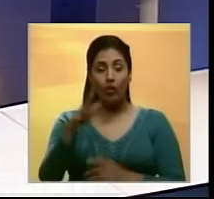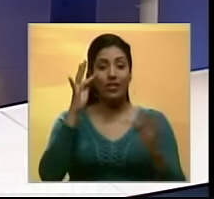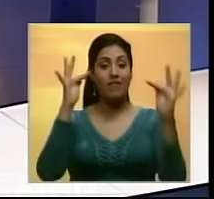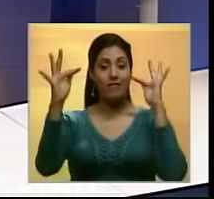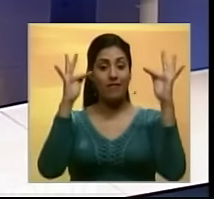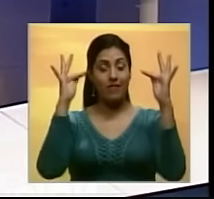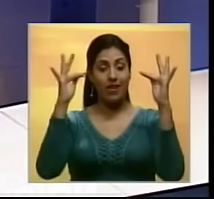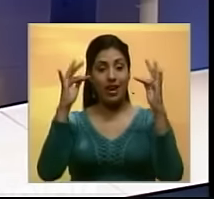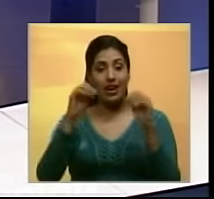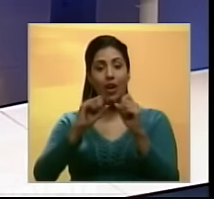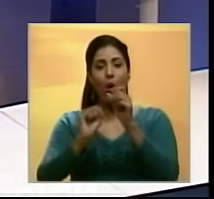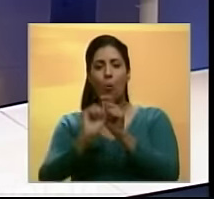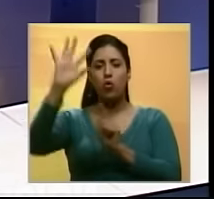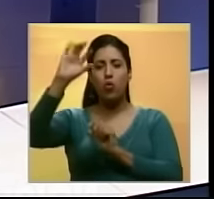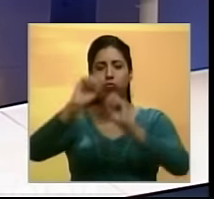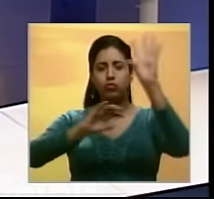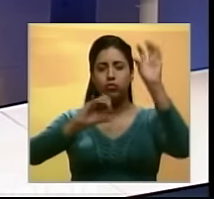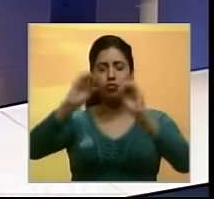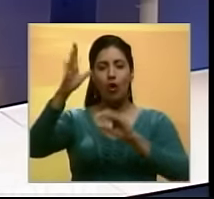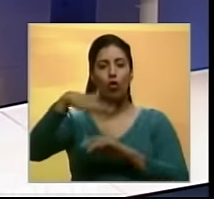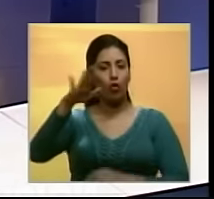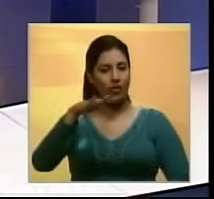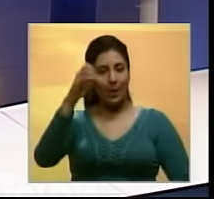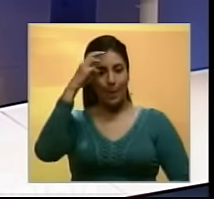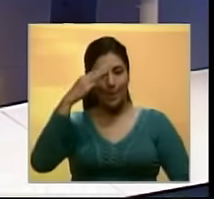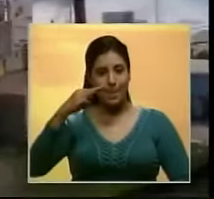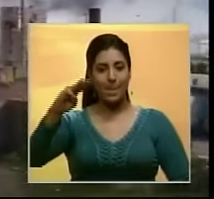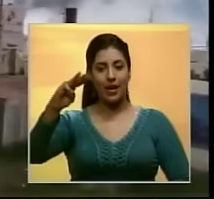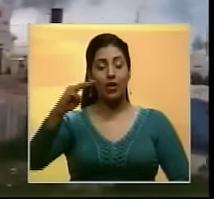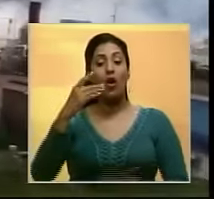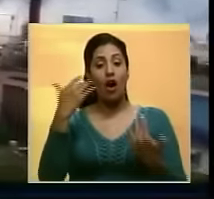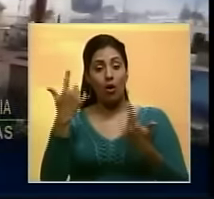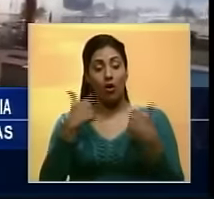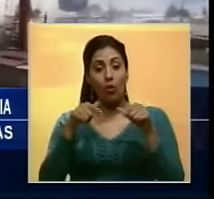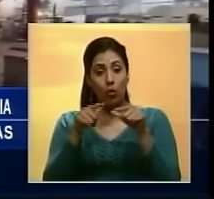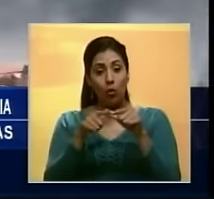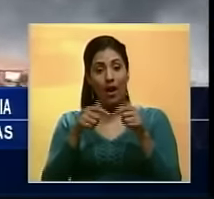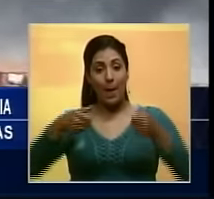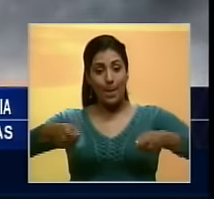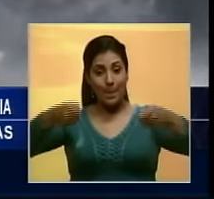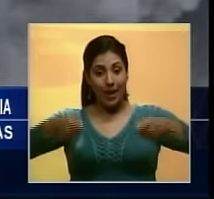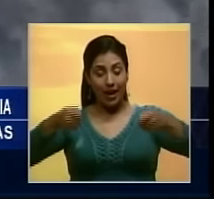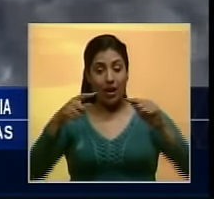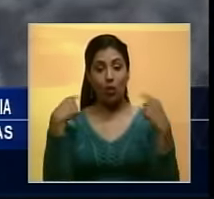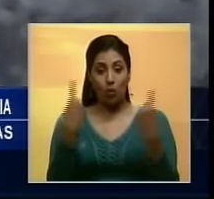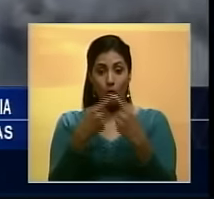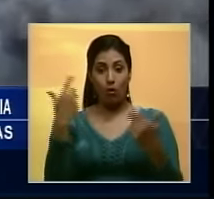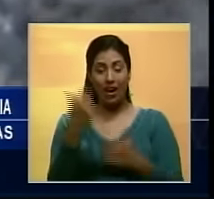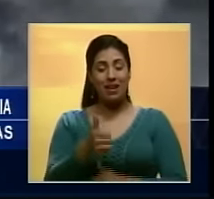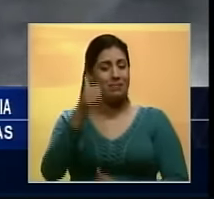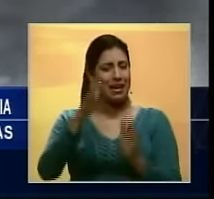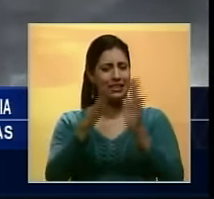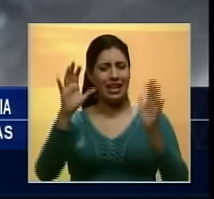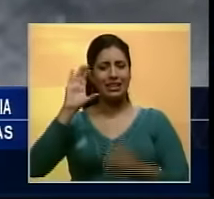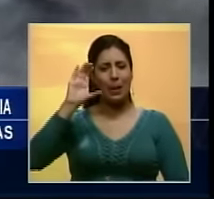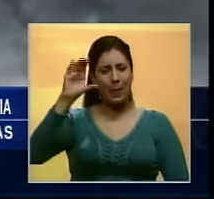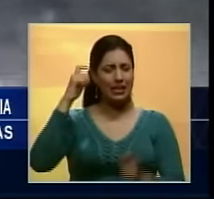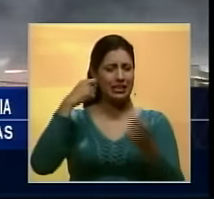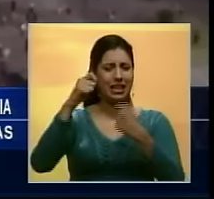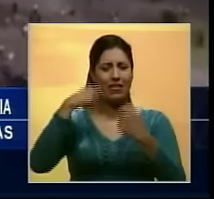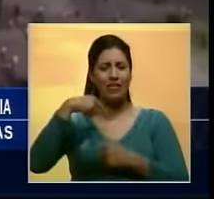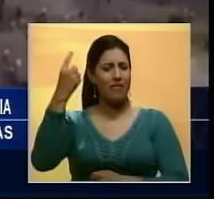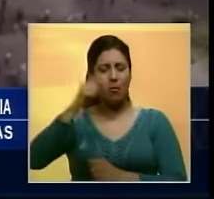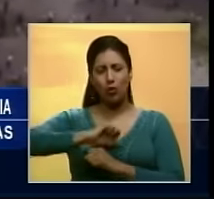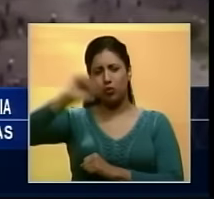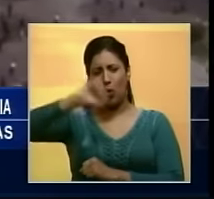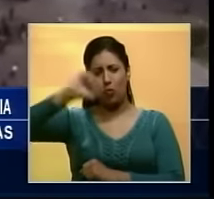feria de pirotecnia en Tultepec, en México. El siniestro ocurrió en el mercado de San Pablito, el más grande del país en ventas de fuegos